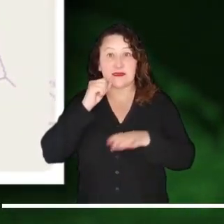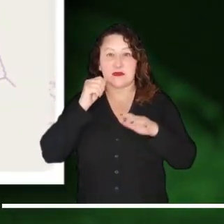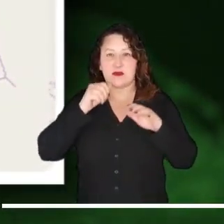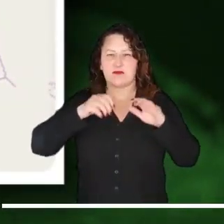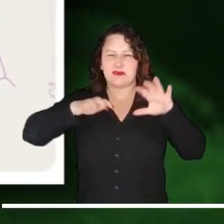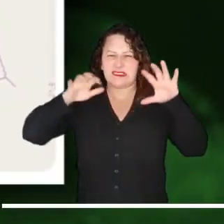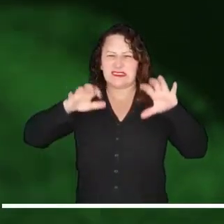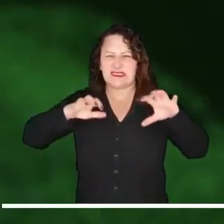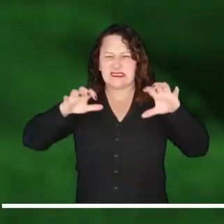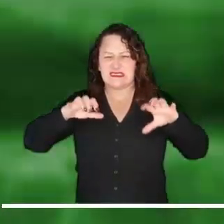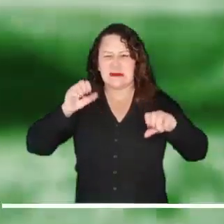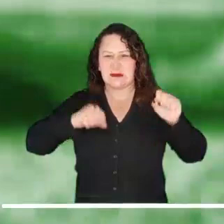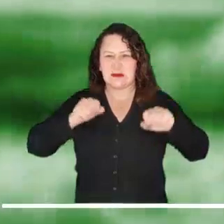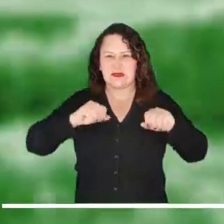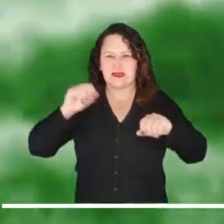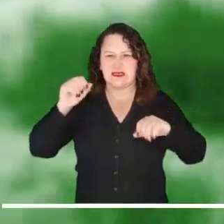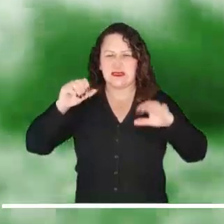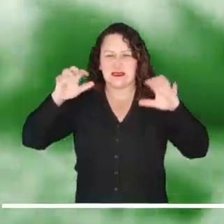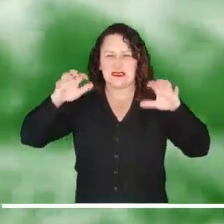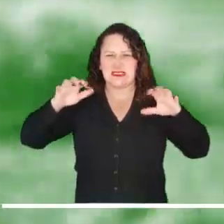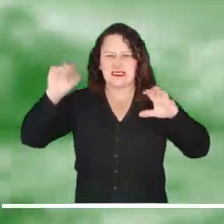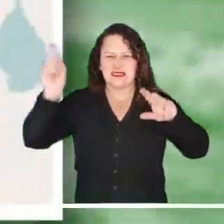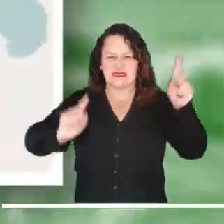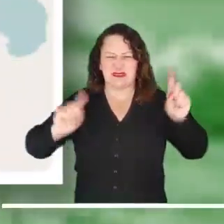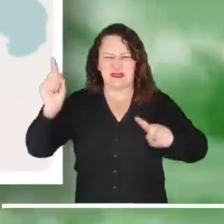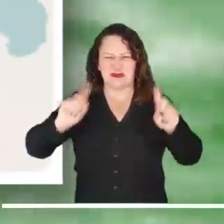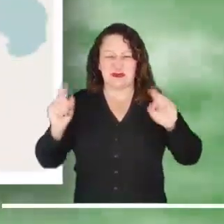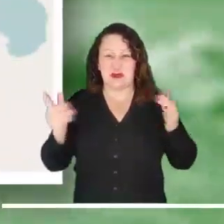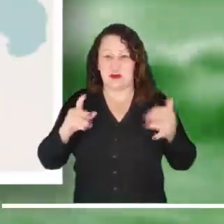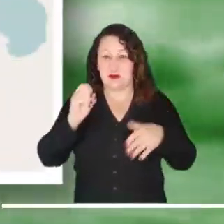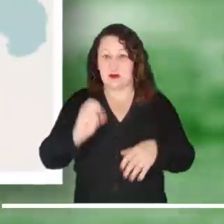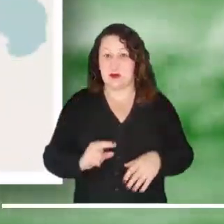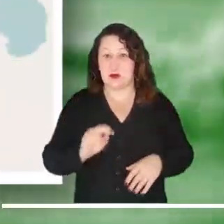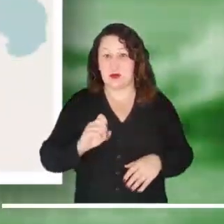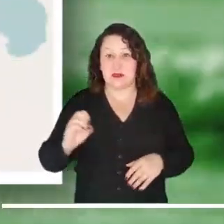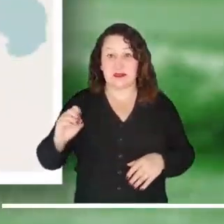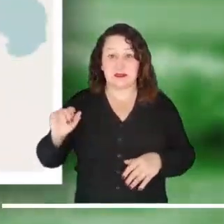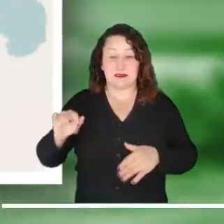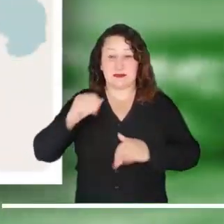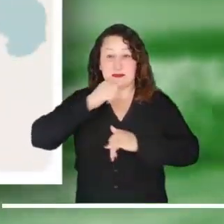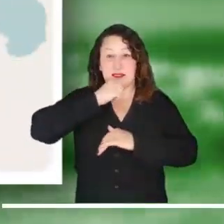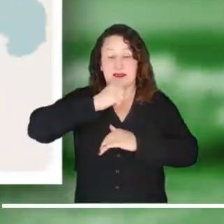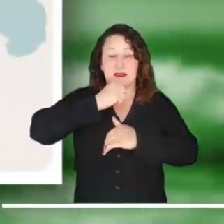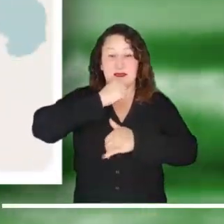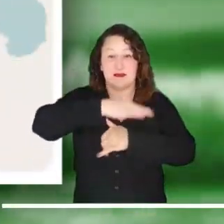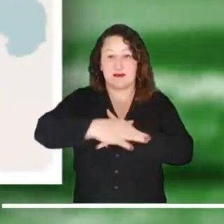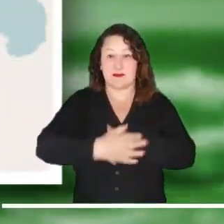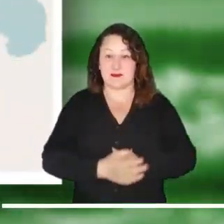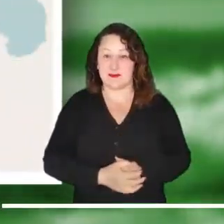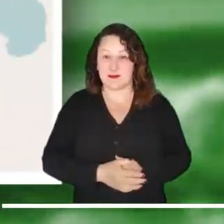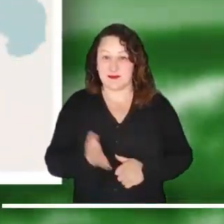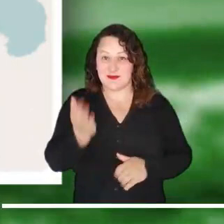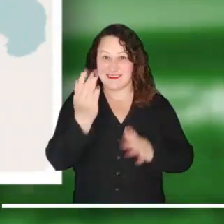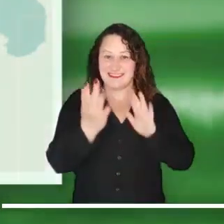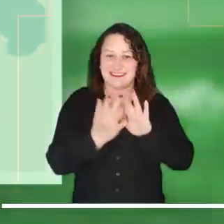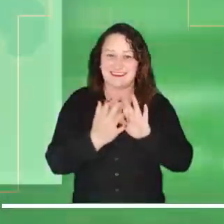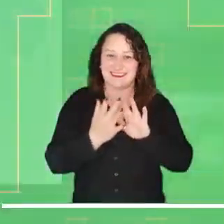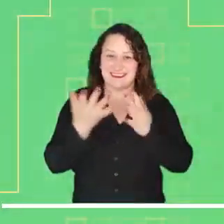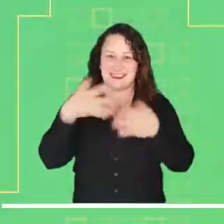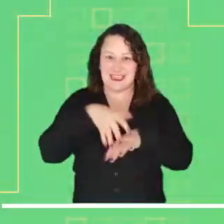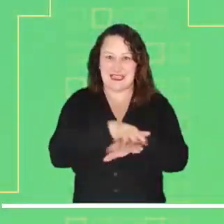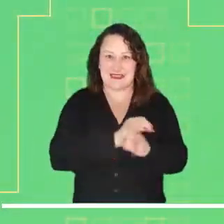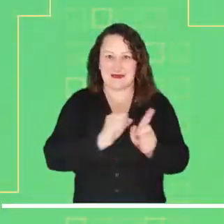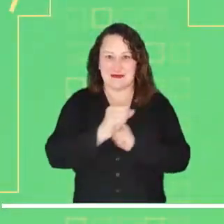deslizamientos. Alerta naranja por tiempo lluvioso con posibilidad de lluvias y tormentas eléctricas al suroeste del mar